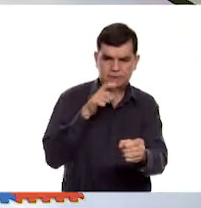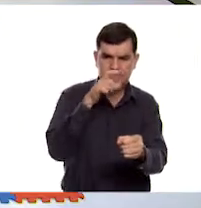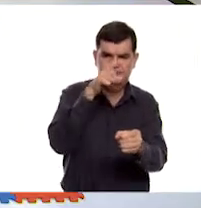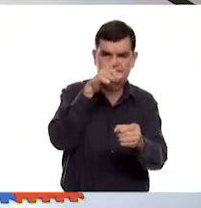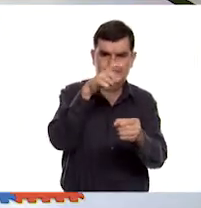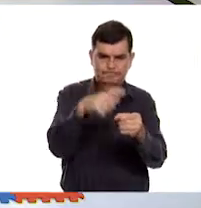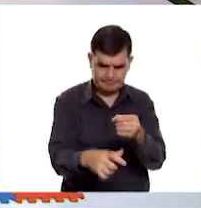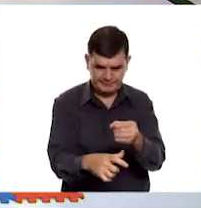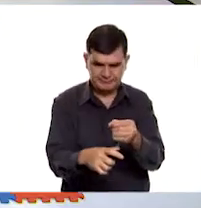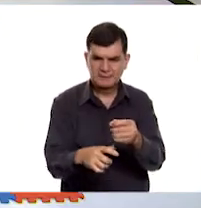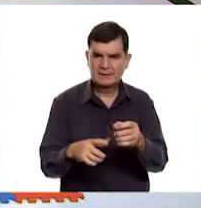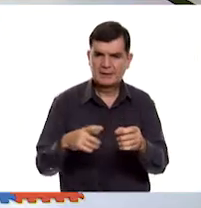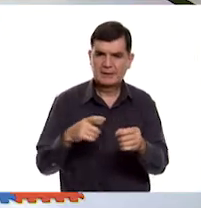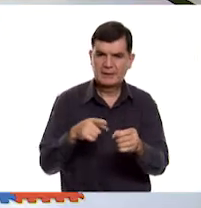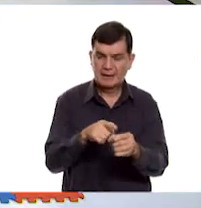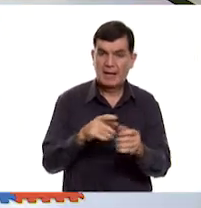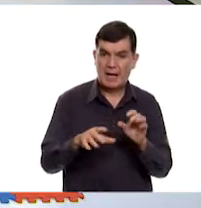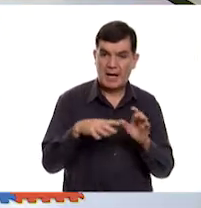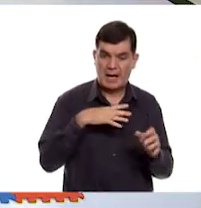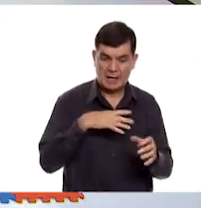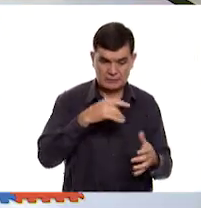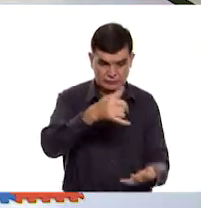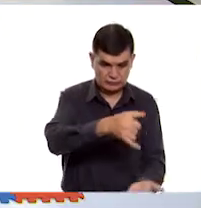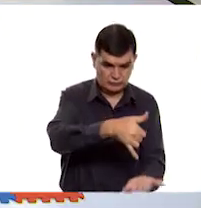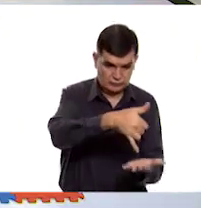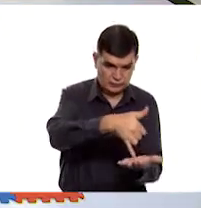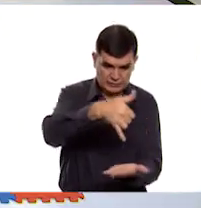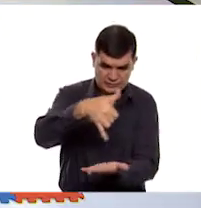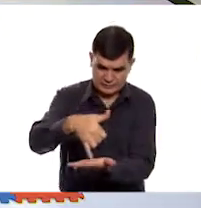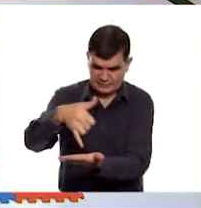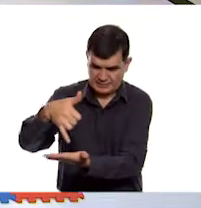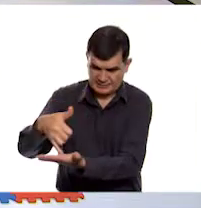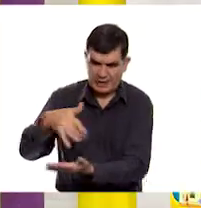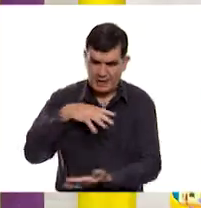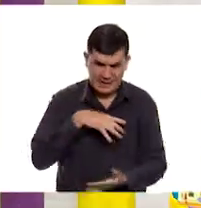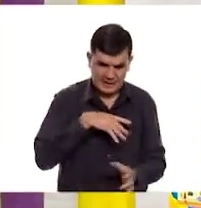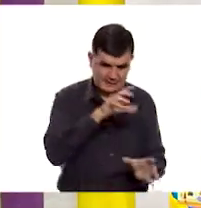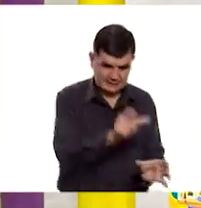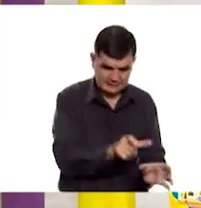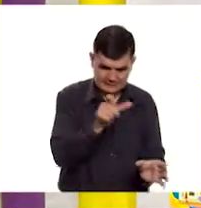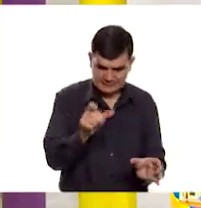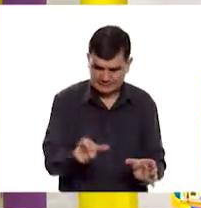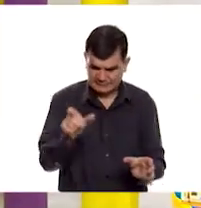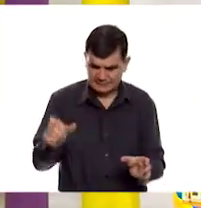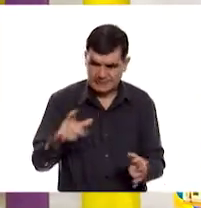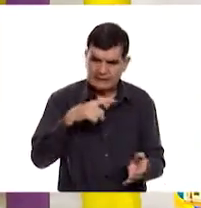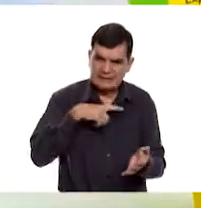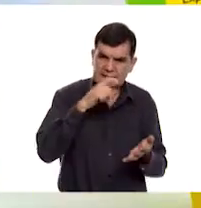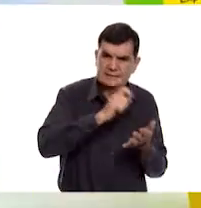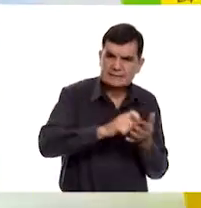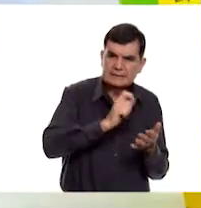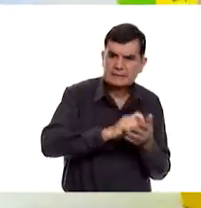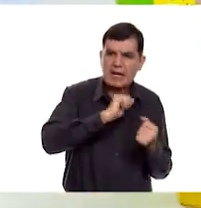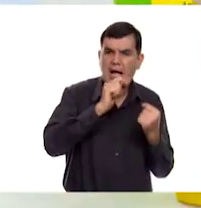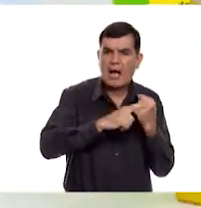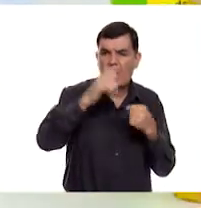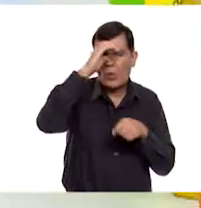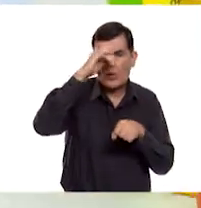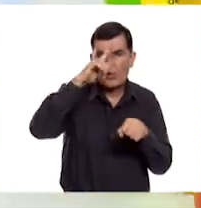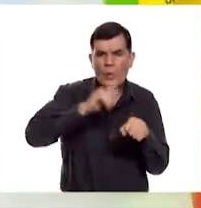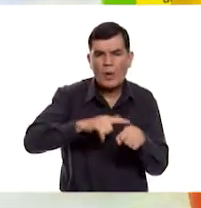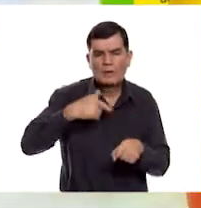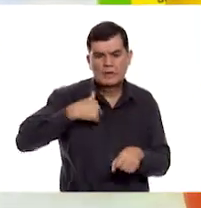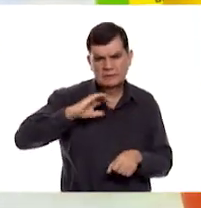botellas. Estas botellas contienen... En cada una está escrito algún espacio cultural que